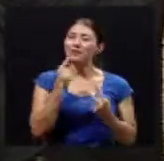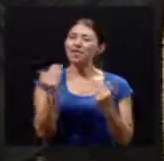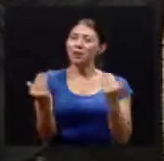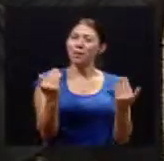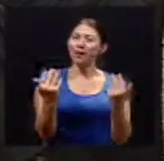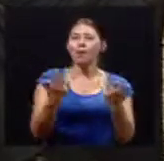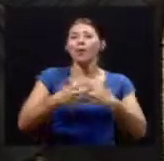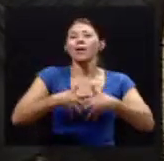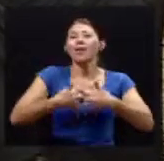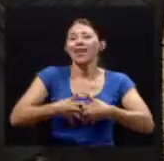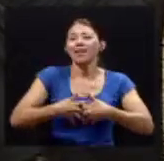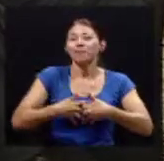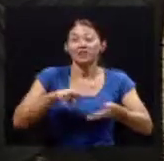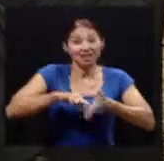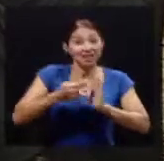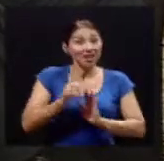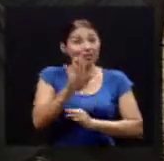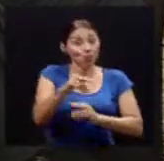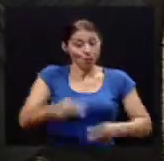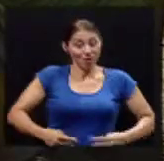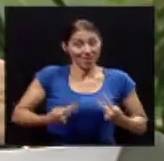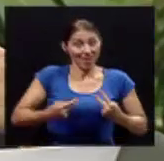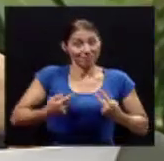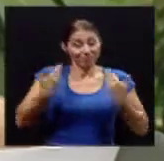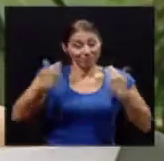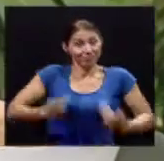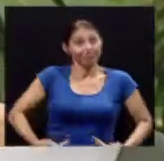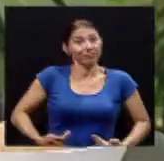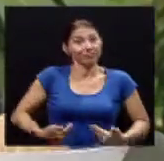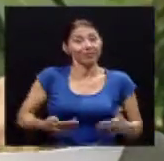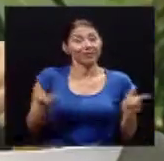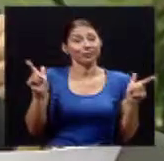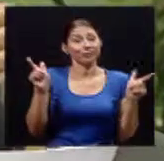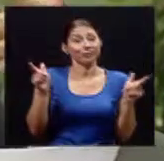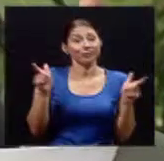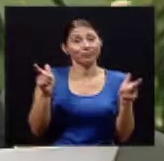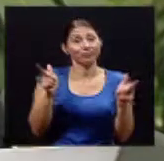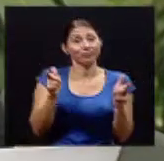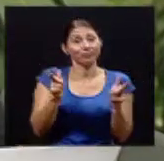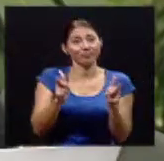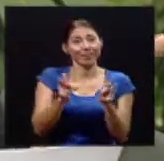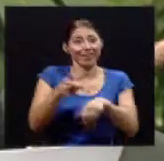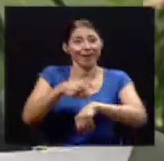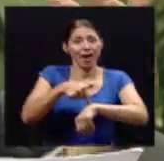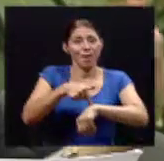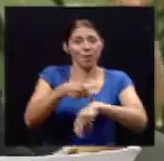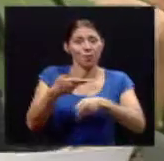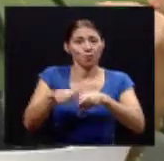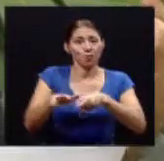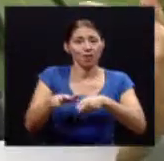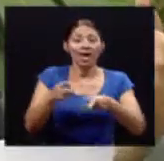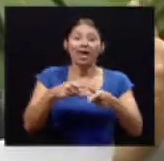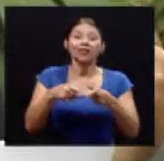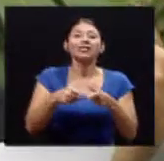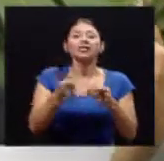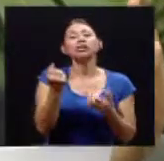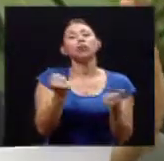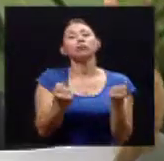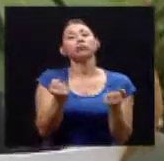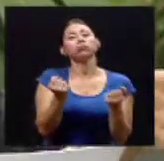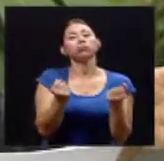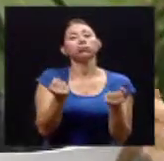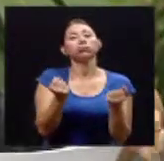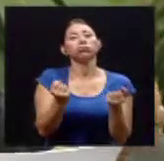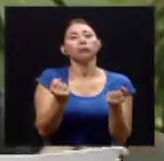maquinaria la vida útil de esta máquina que nuestro cuerpo se acorta entonces si yo me bajo del carro unos